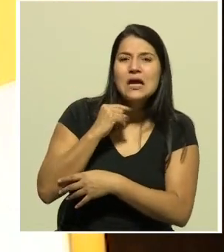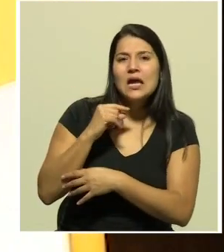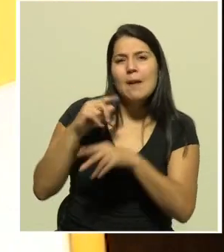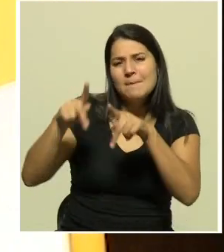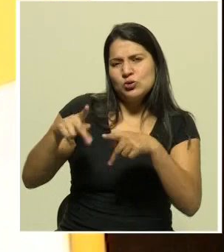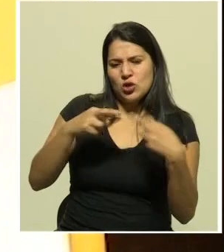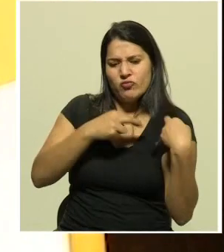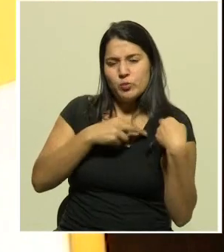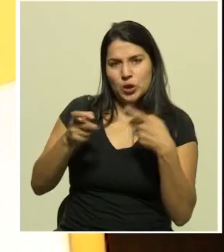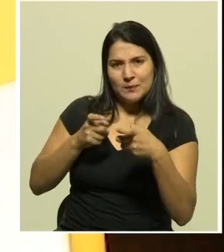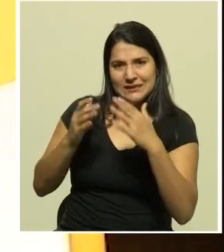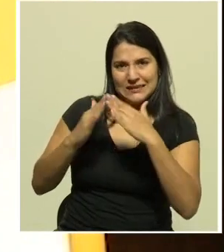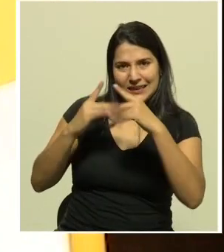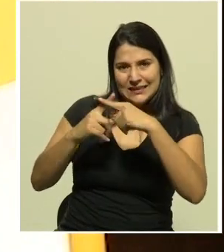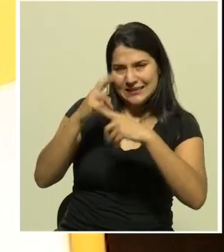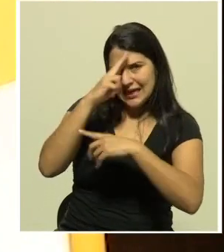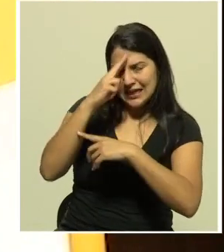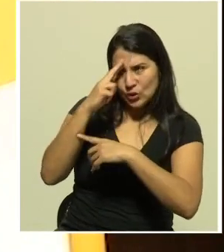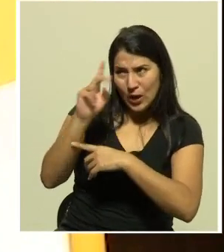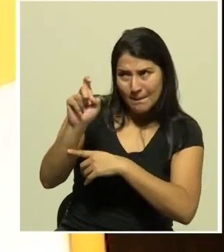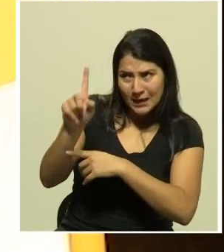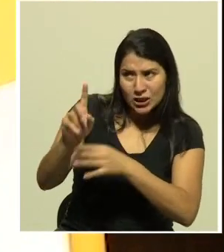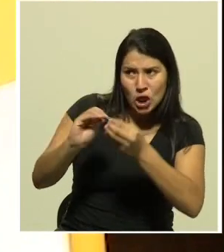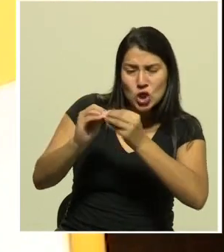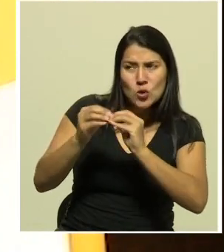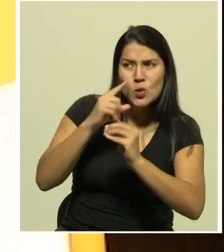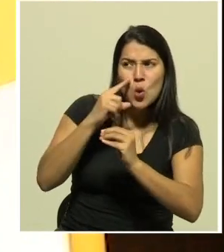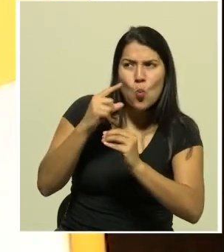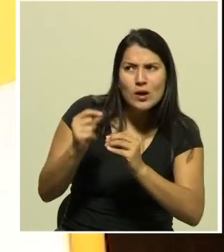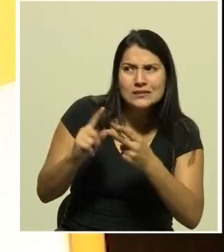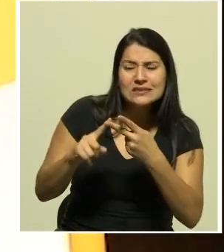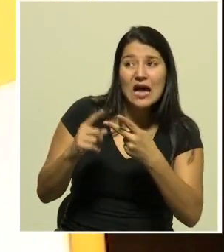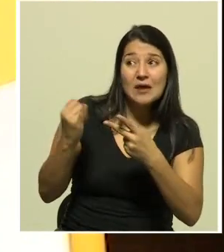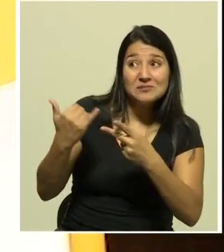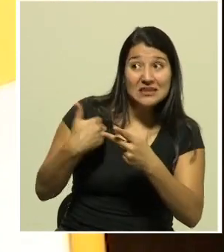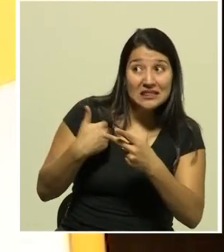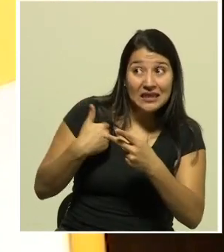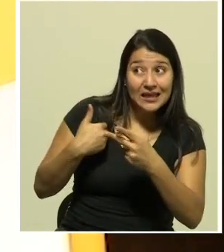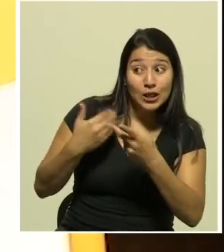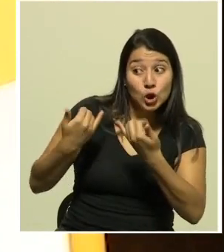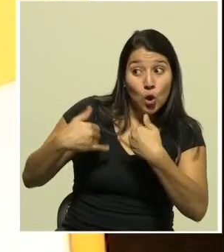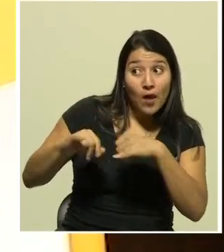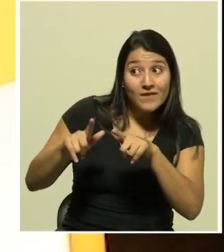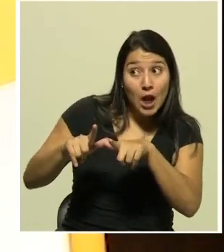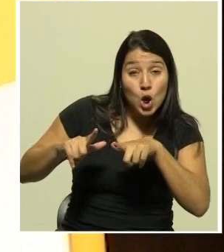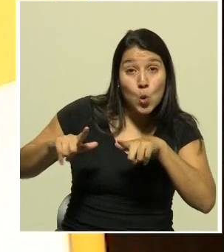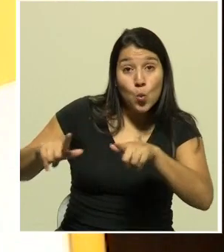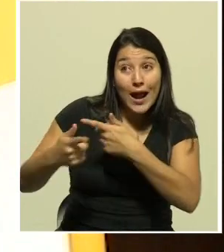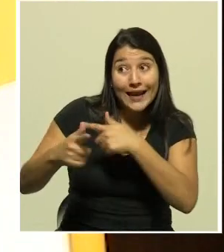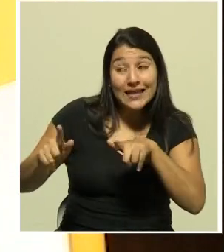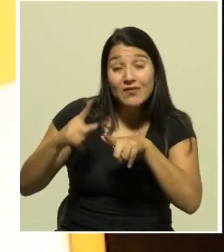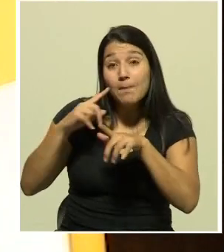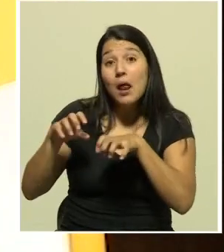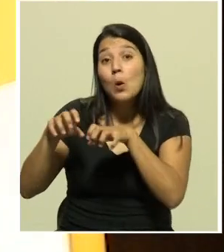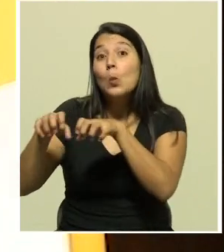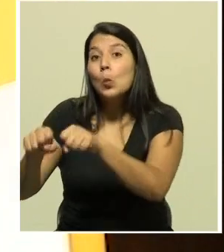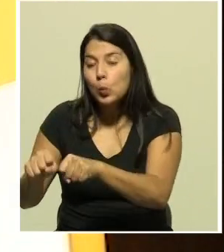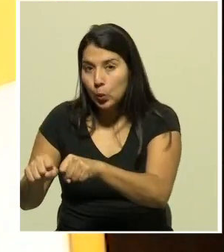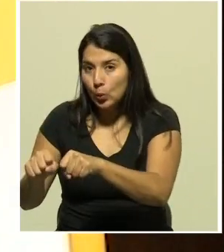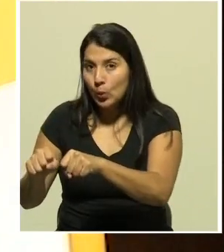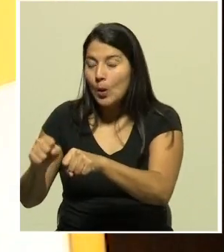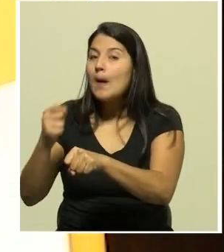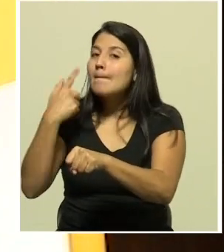el sistema de anotación de espacios para que efectivamente cada persona tenga su lugar ya